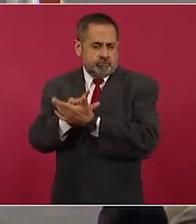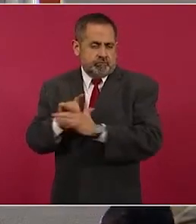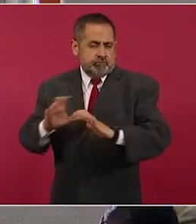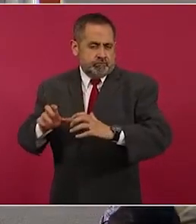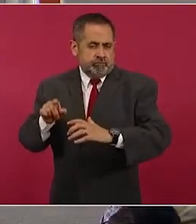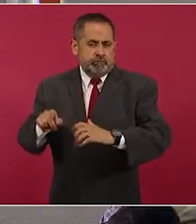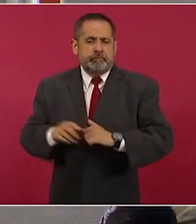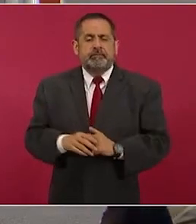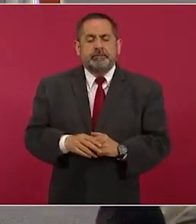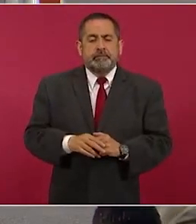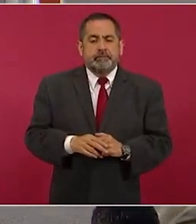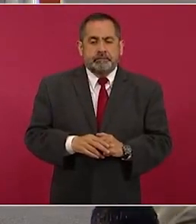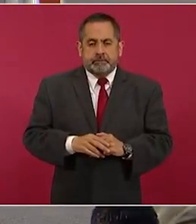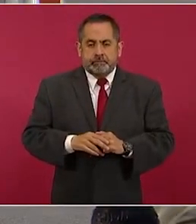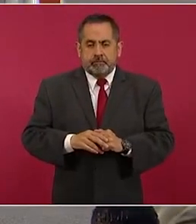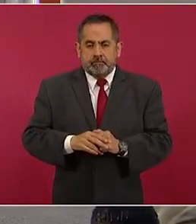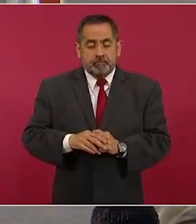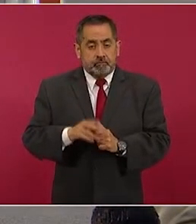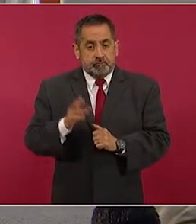aquí